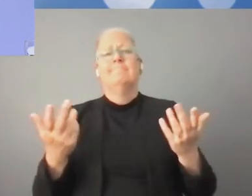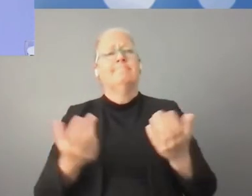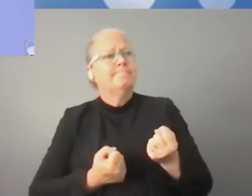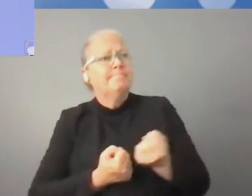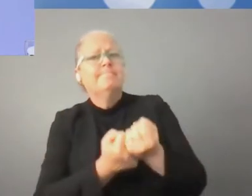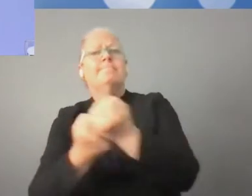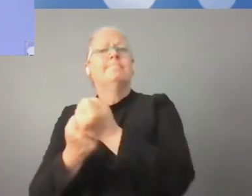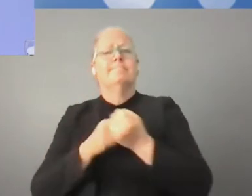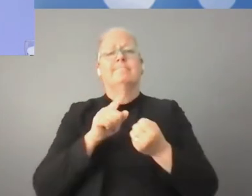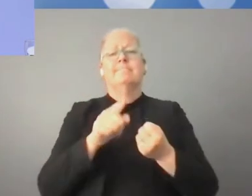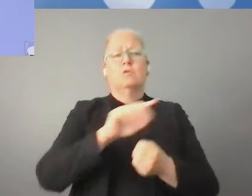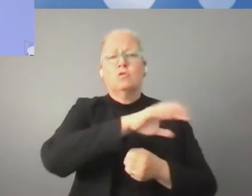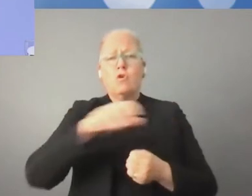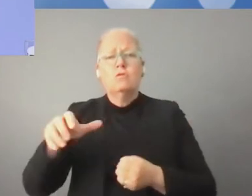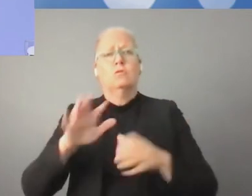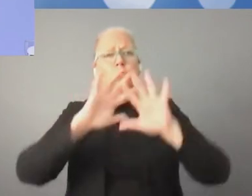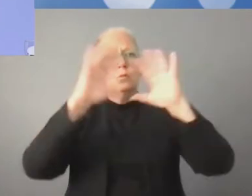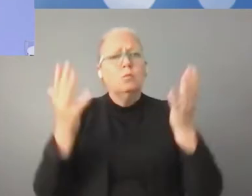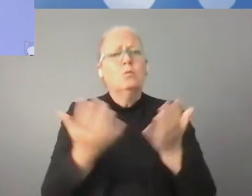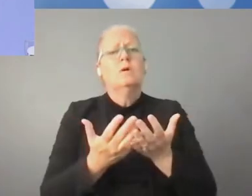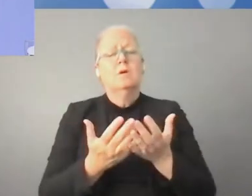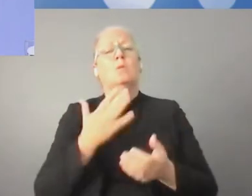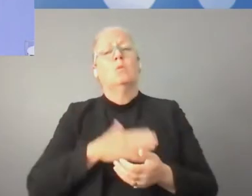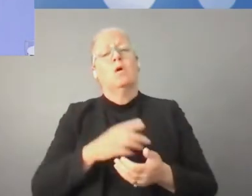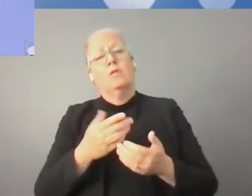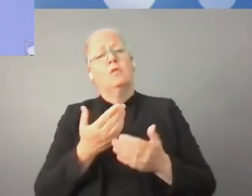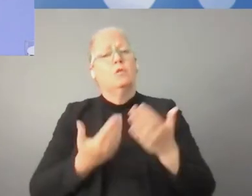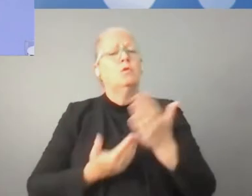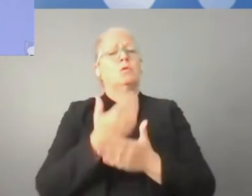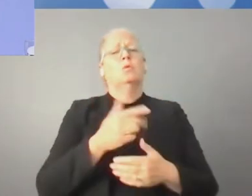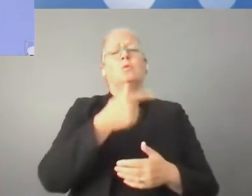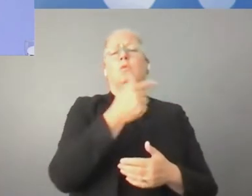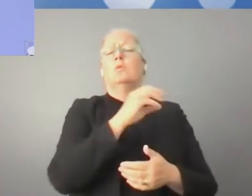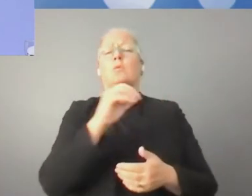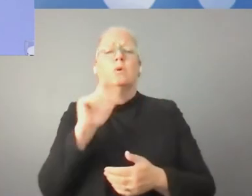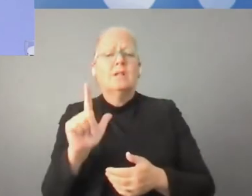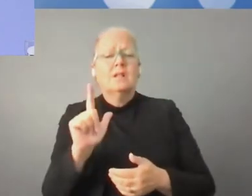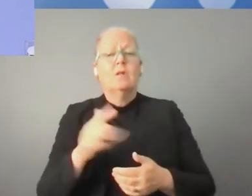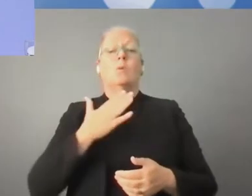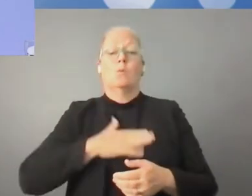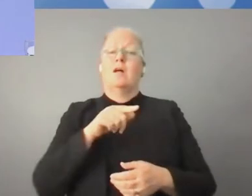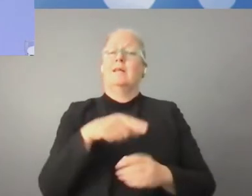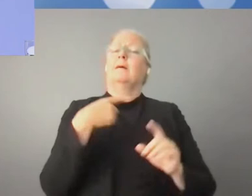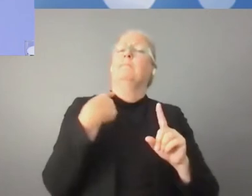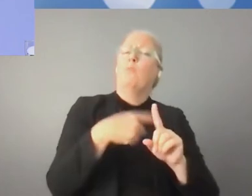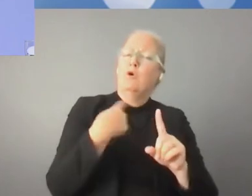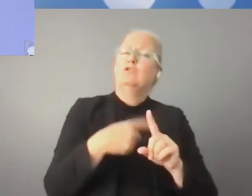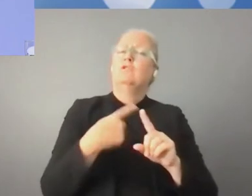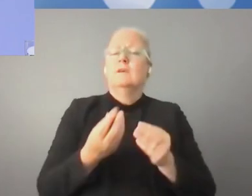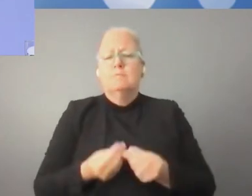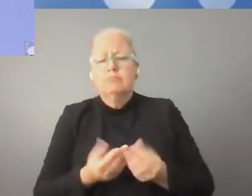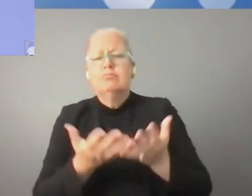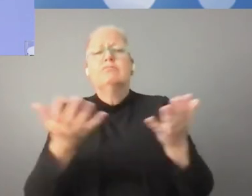recordarlo. Nosotros desde la ONU hacemos todo lo posible para apoyar a distintos países, para actuar a nivel global, para que las nuevas